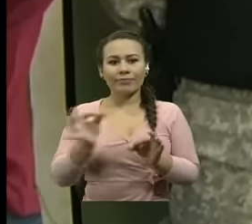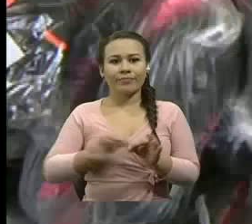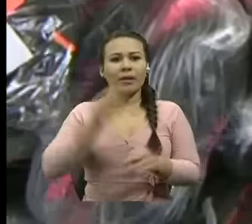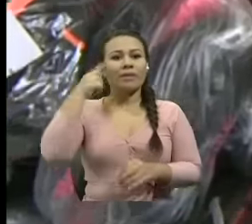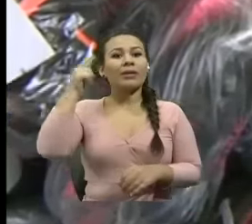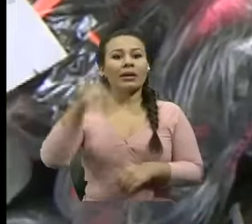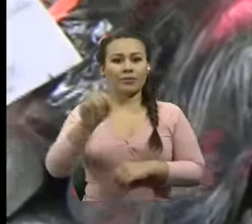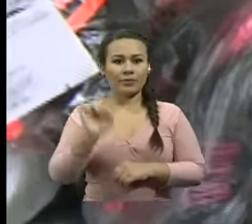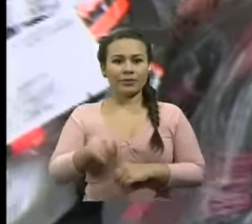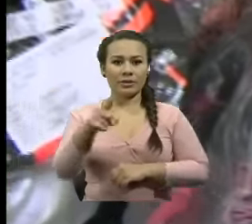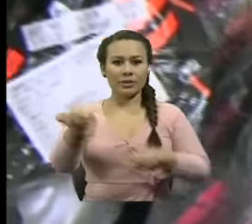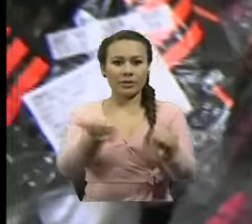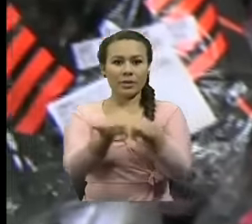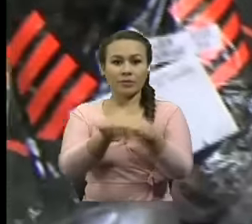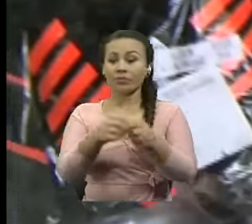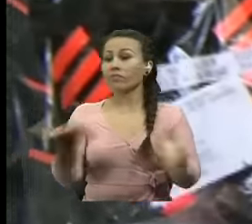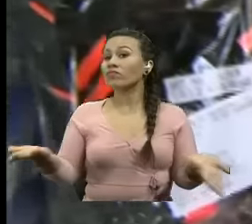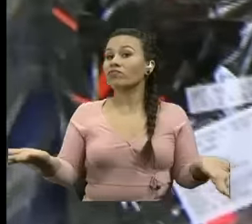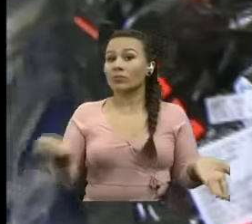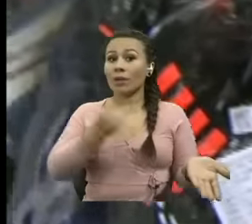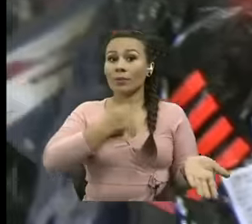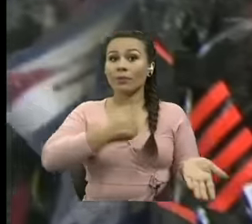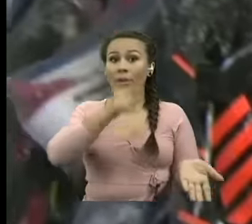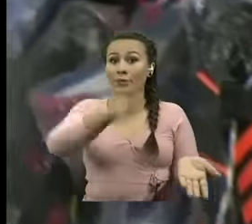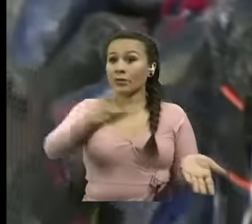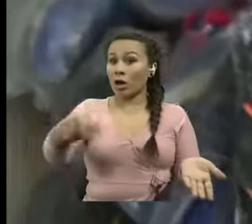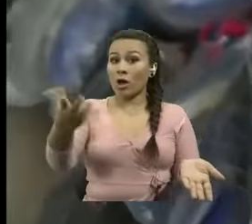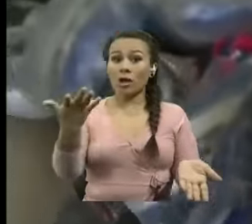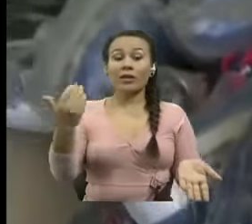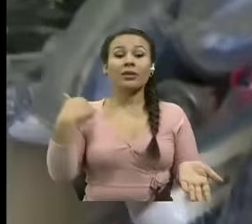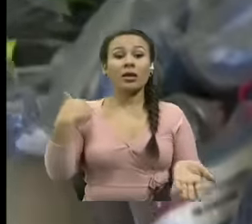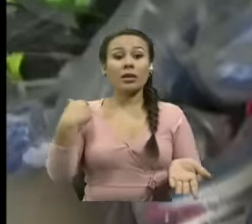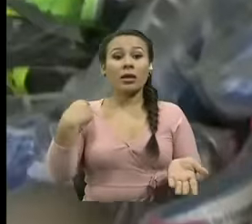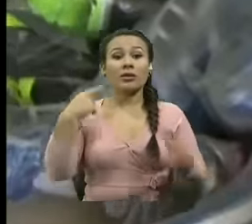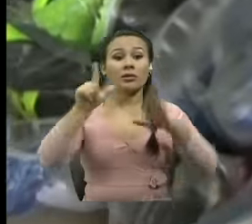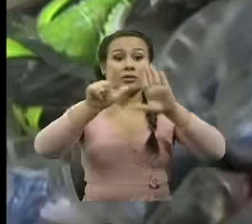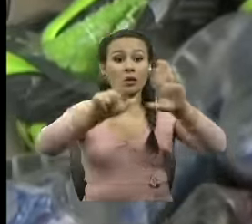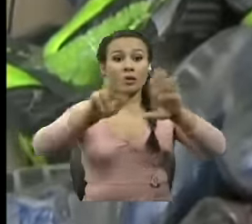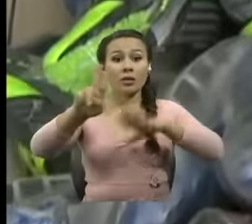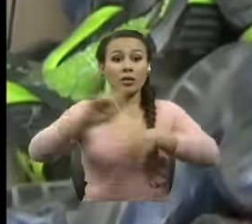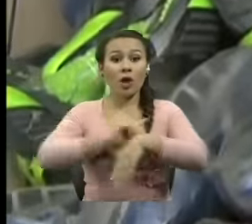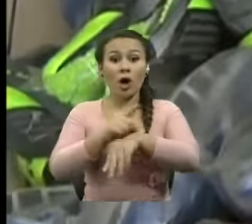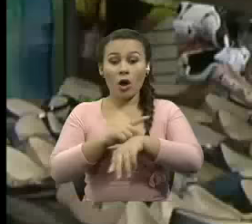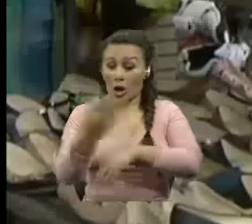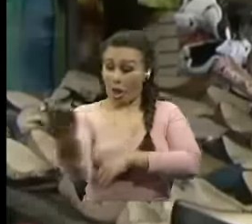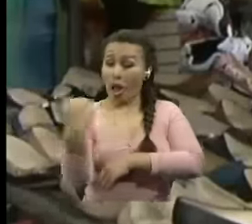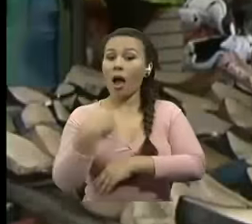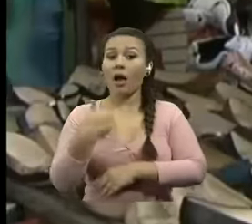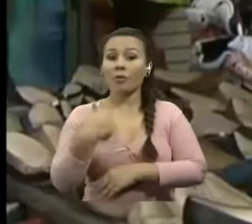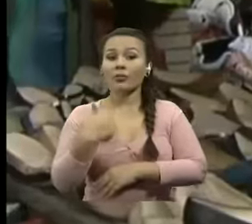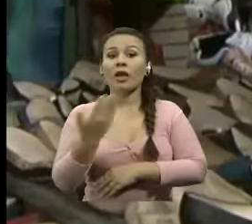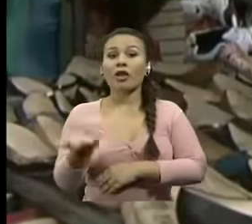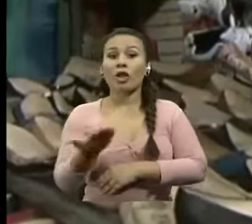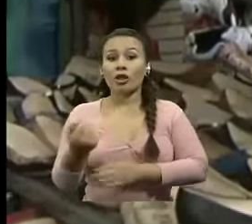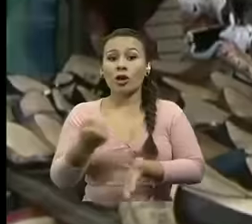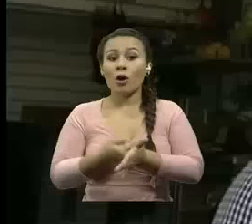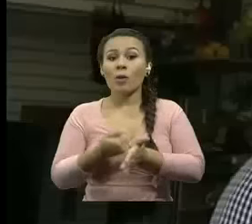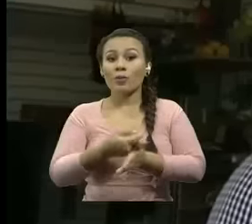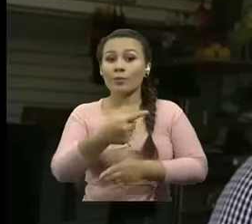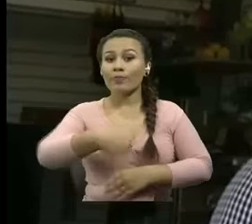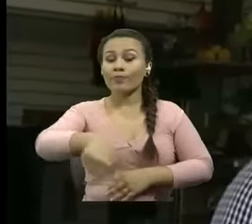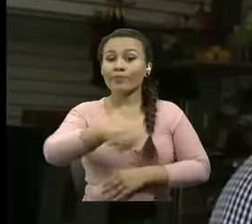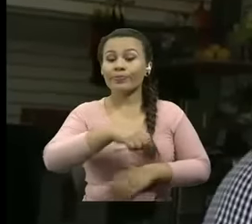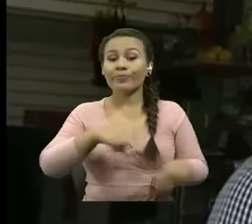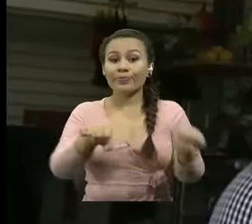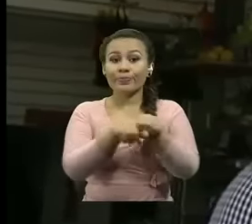mercancías los propietarios de la mercadería tendrán 72 horas para justificar la procedencia legal de ese calzado